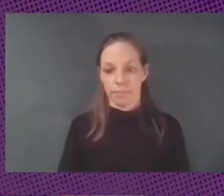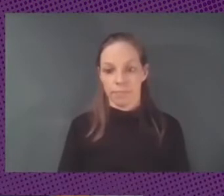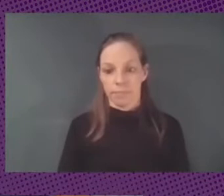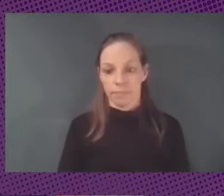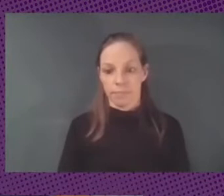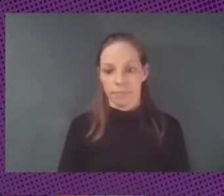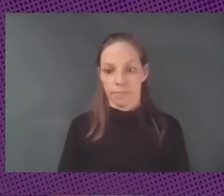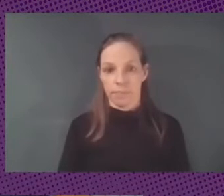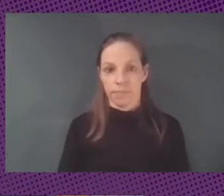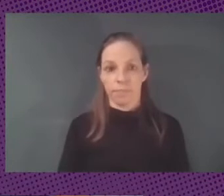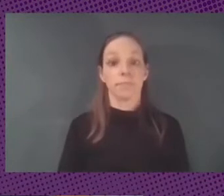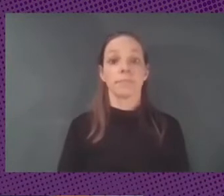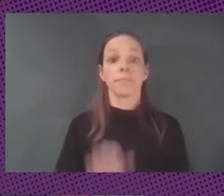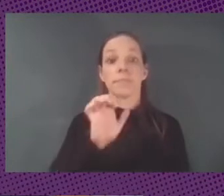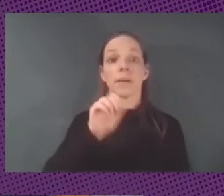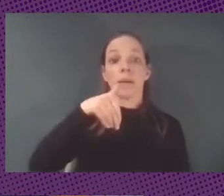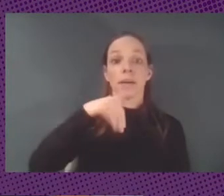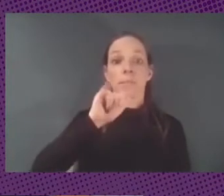Emiliano Cecilia queréis añadir